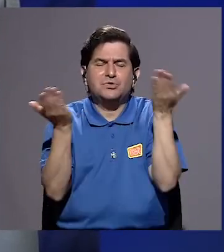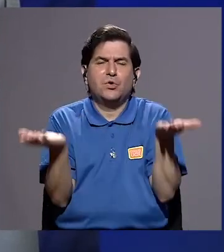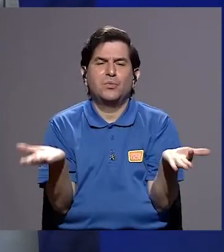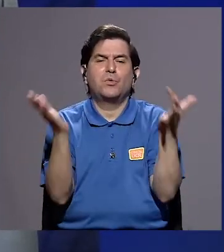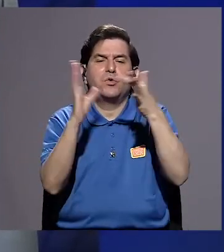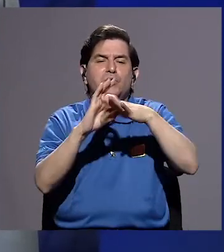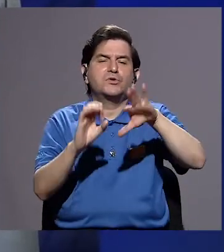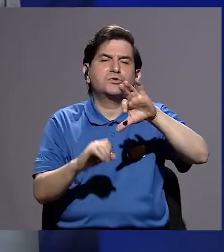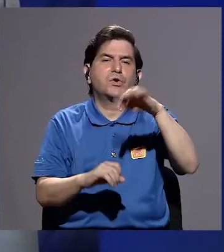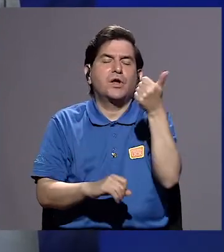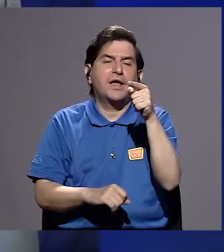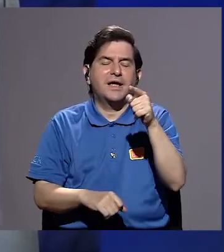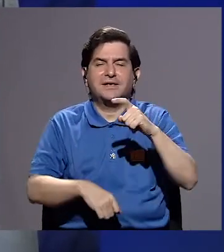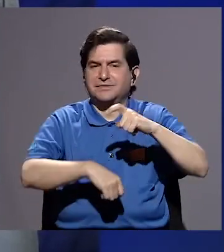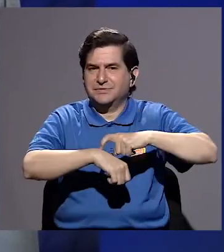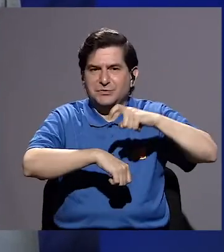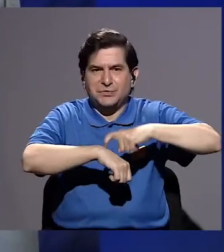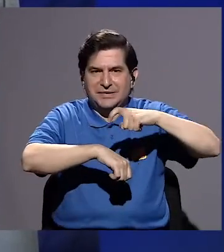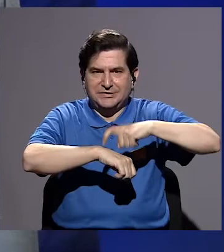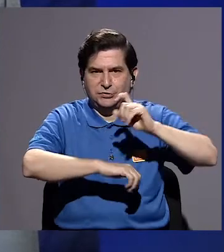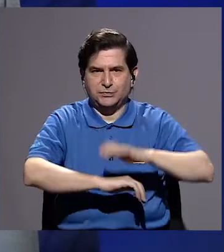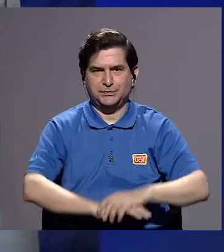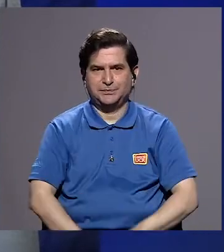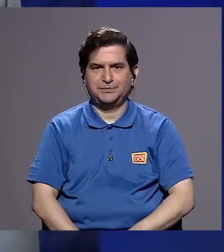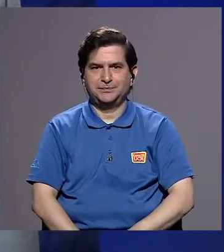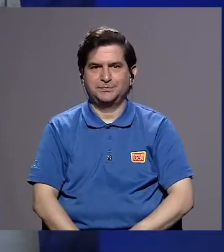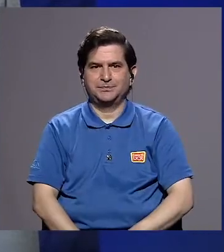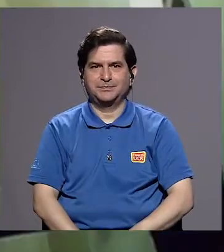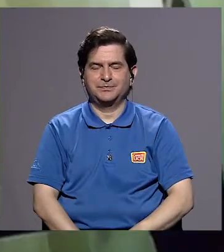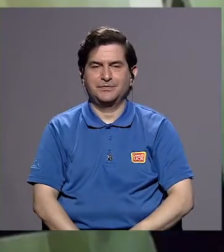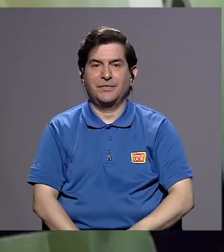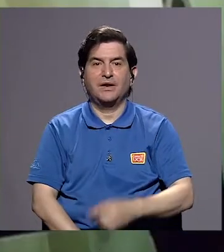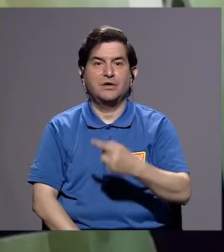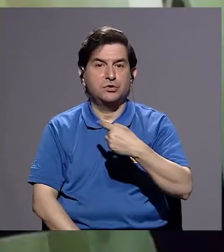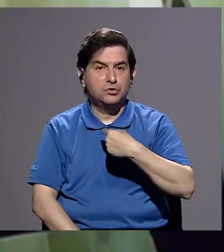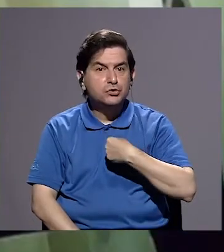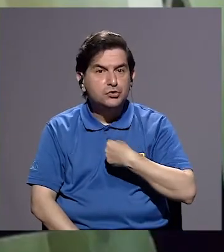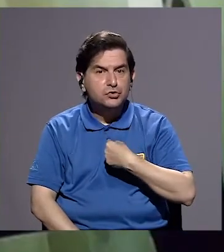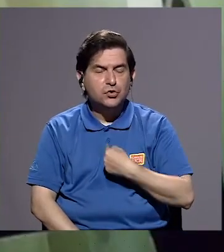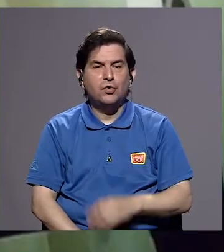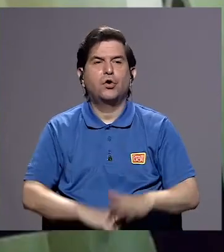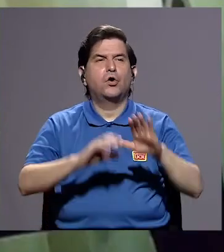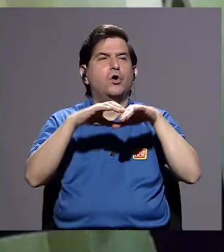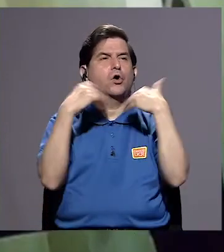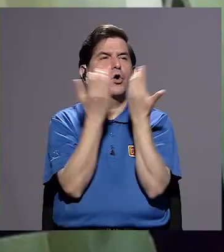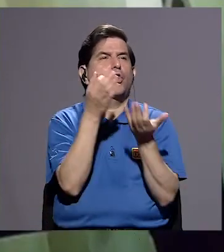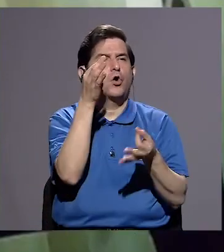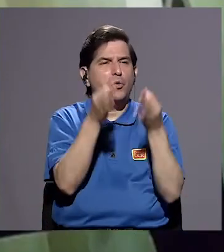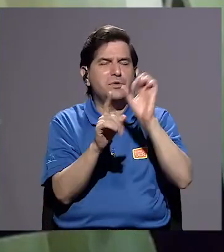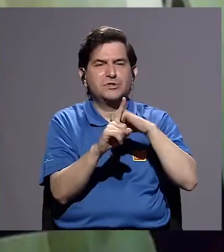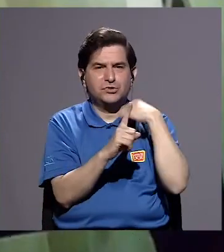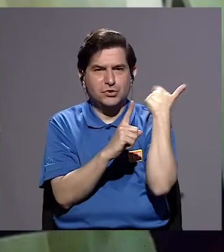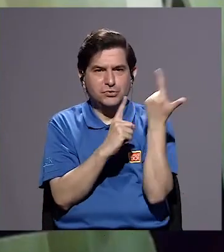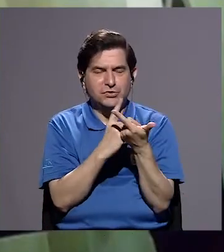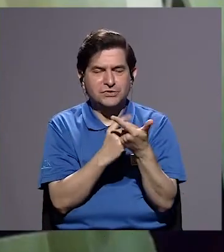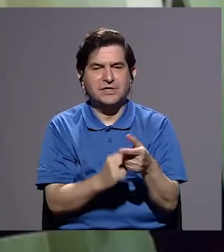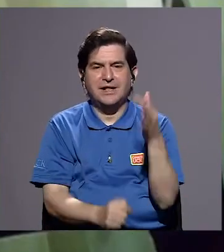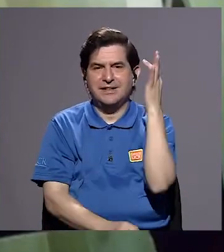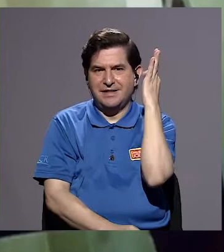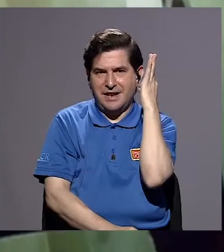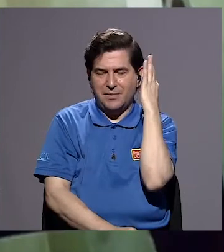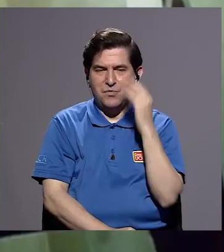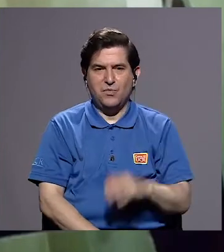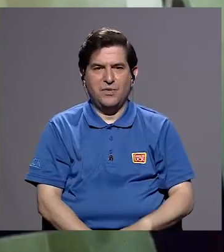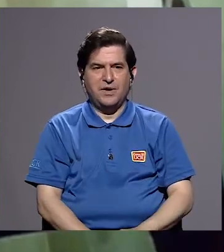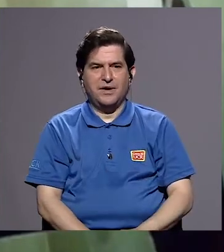respecto de otros en esas oportunidades. Bueno, yo estuve en la Comisión Jurídica y Social de la